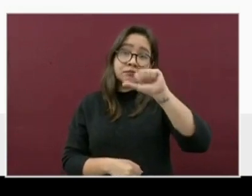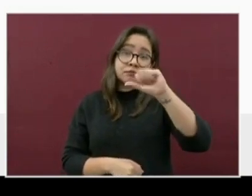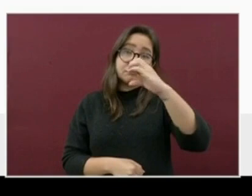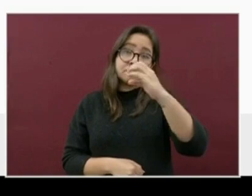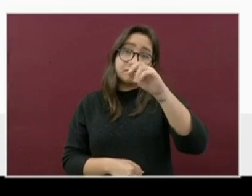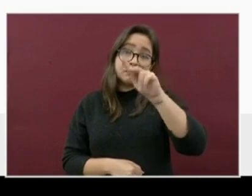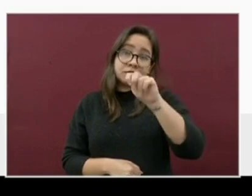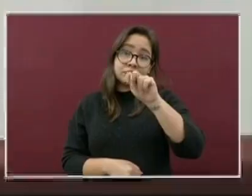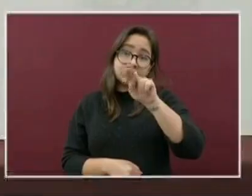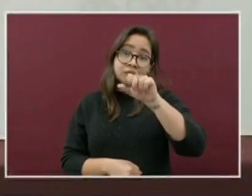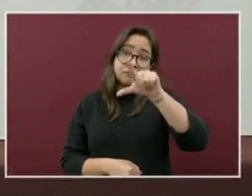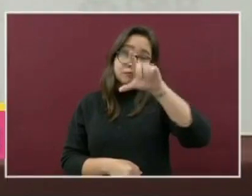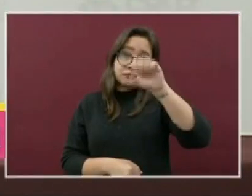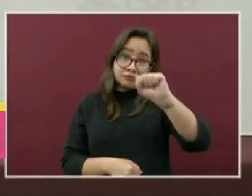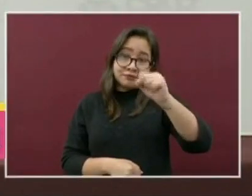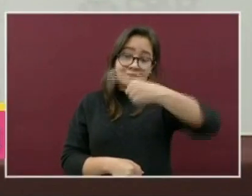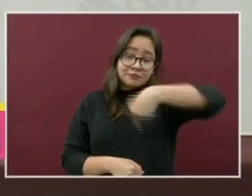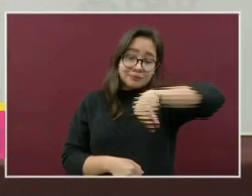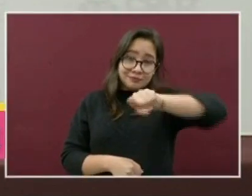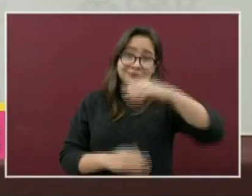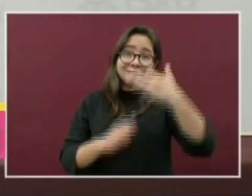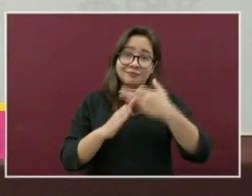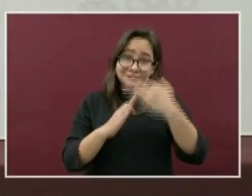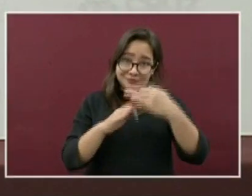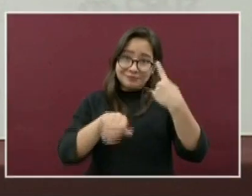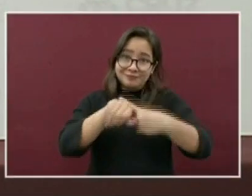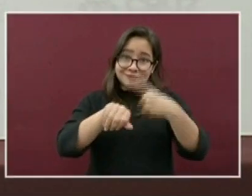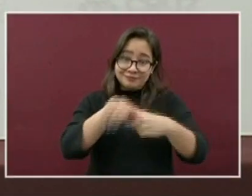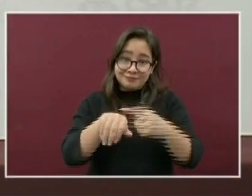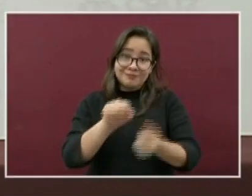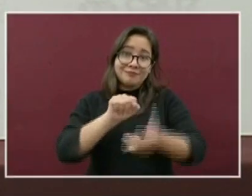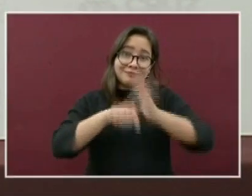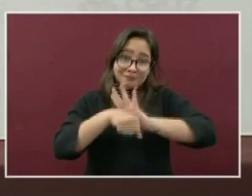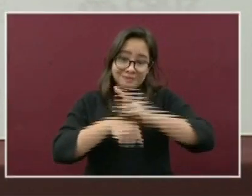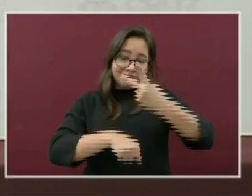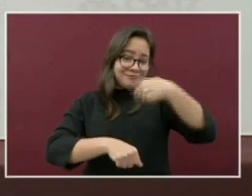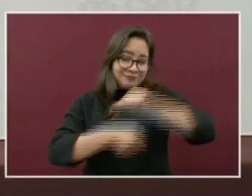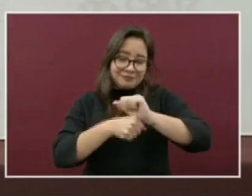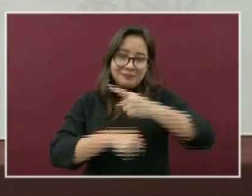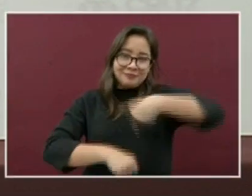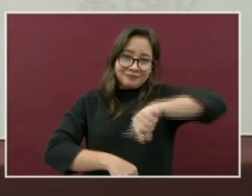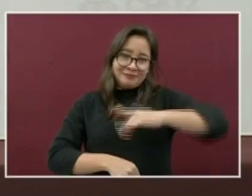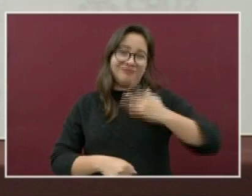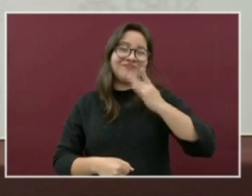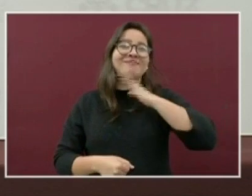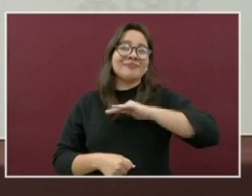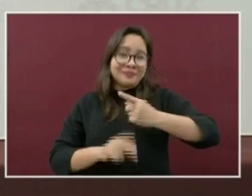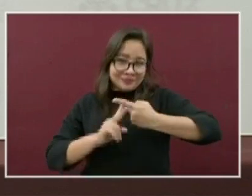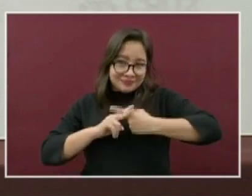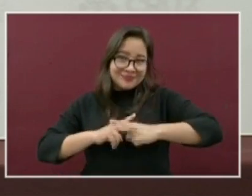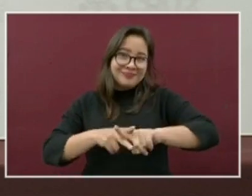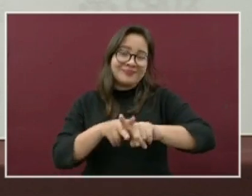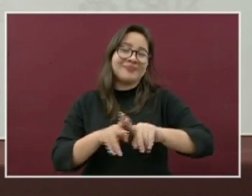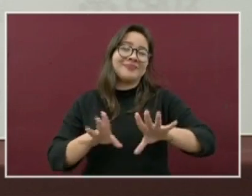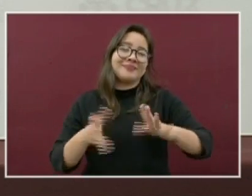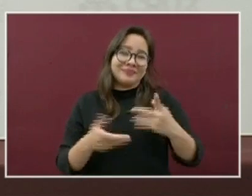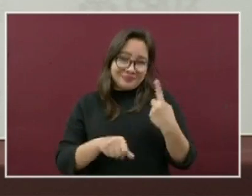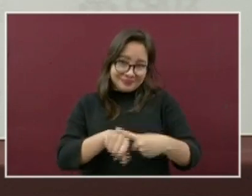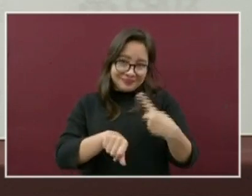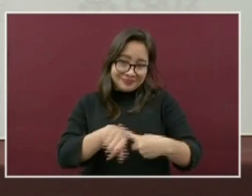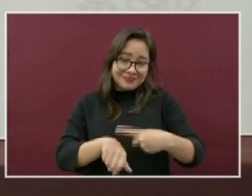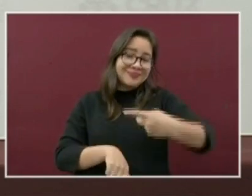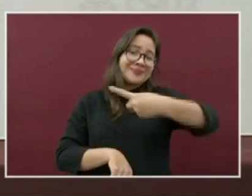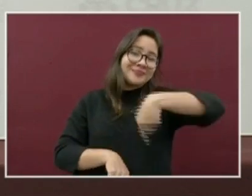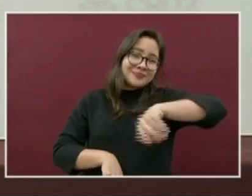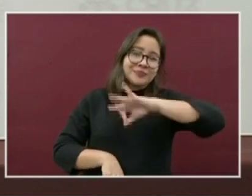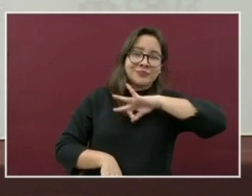Quiere decir que tienen activa su enfermedad, por lo que es muy importante que extremen las medidas de precaución, ya que pueden